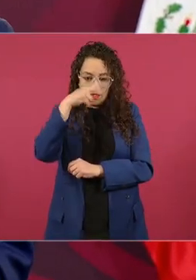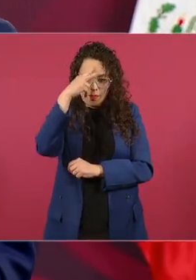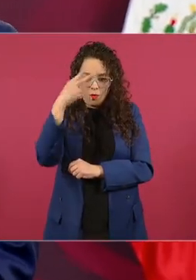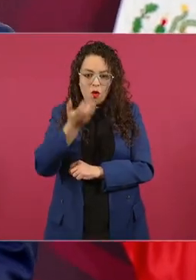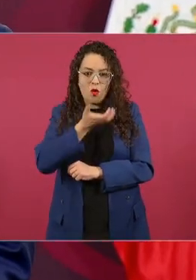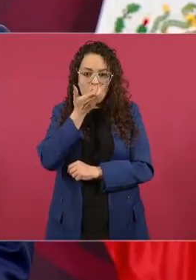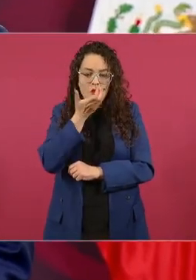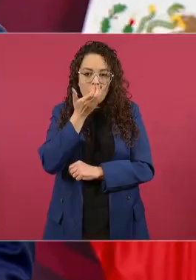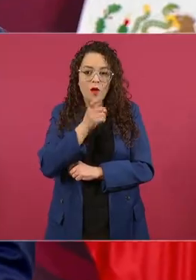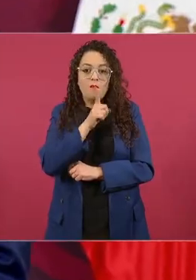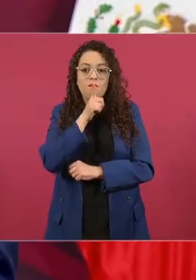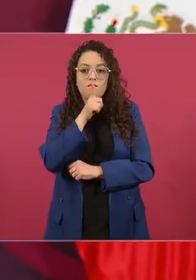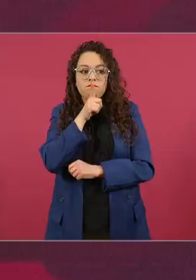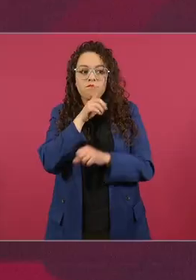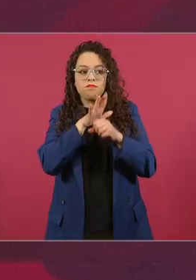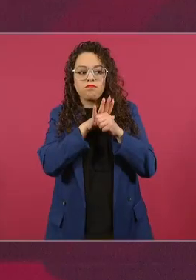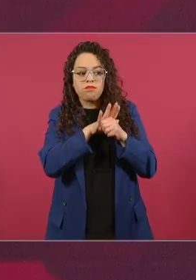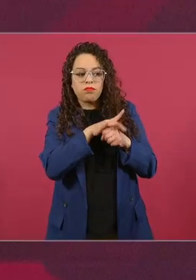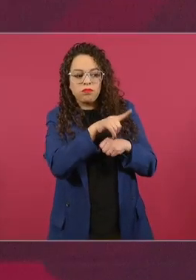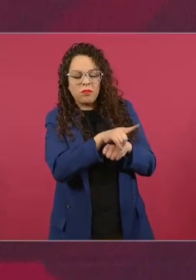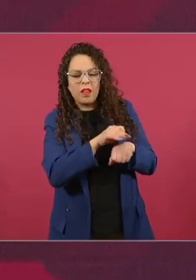tapado el acarreo